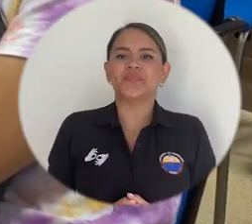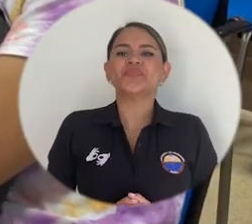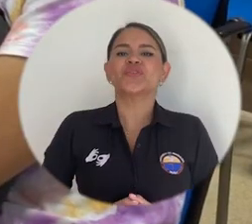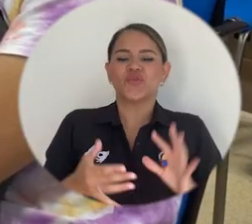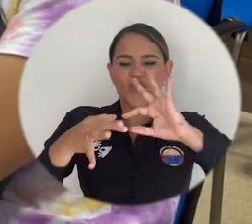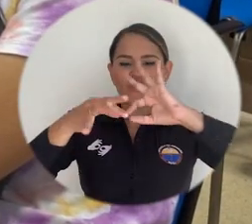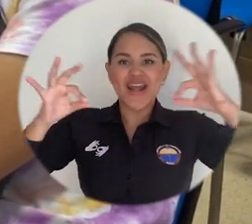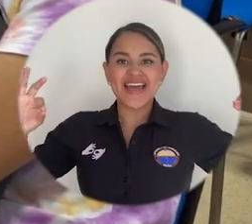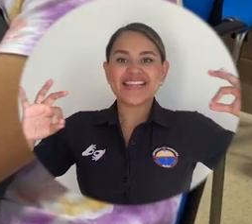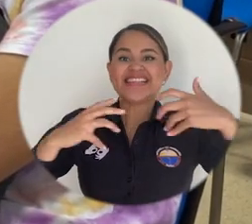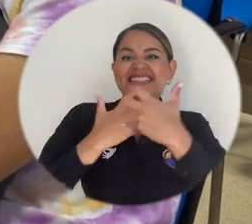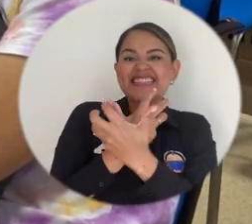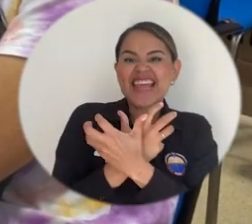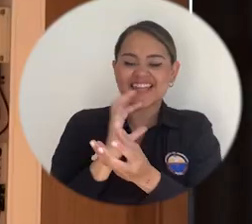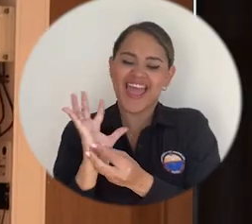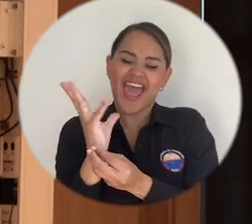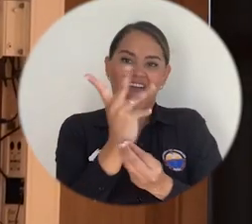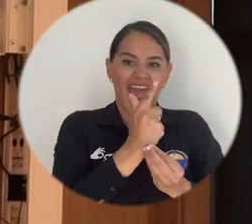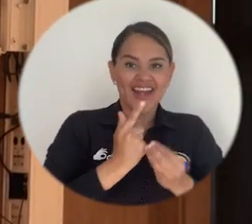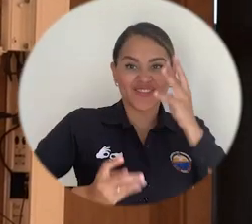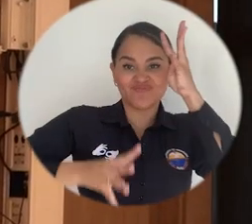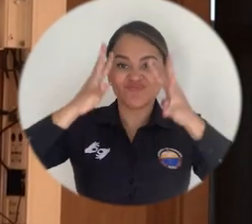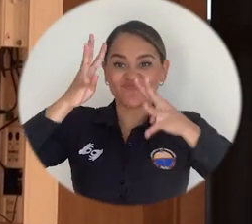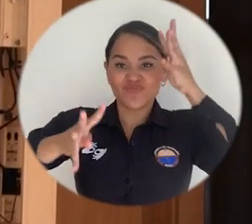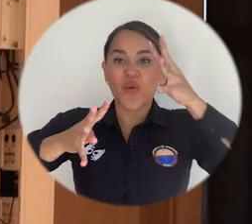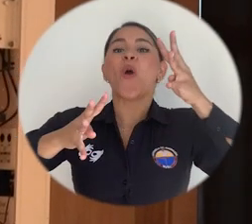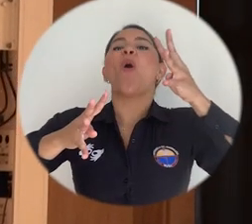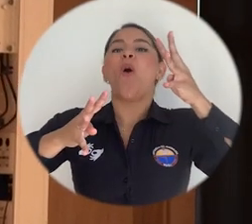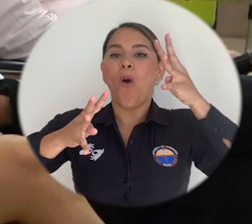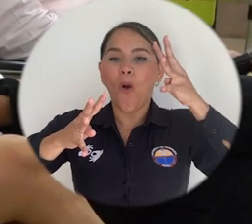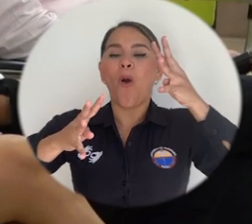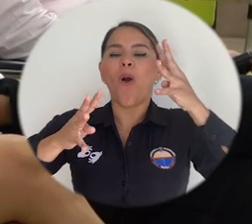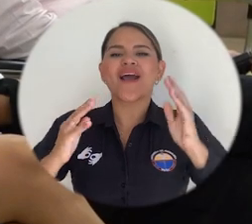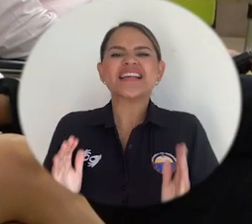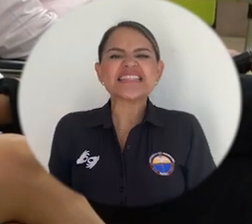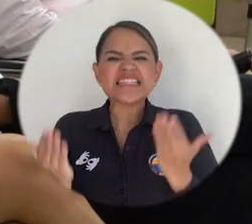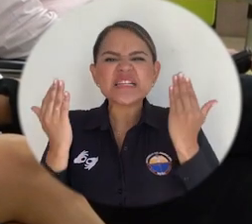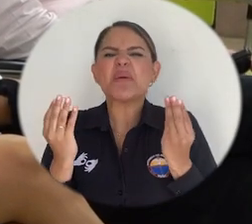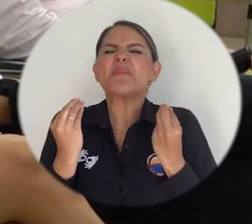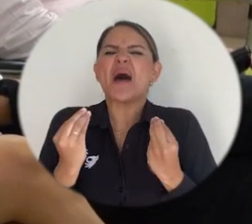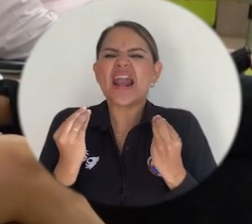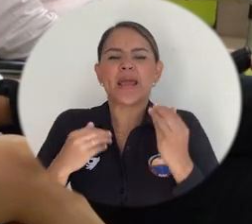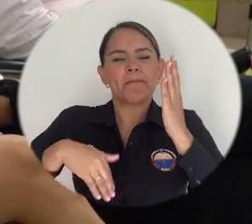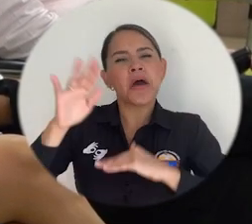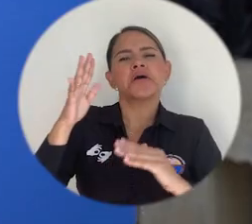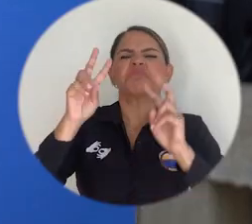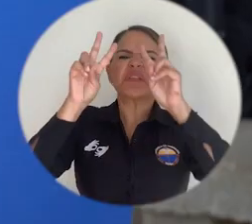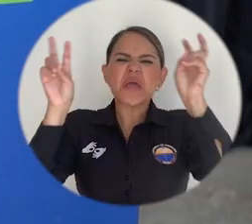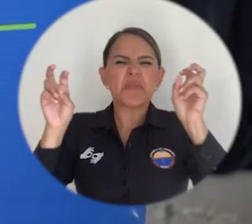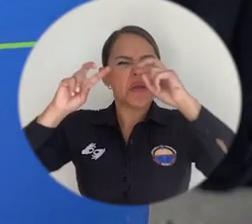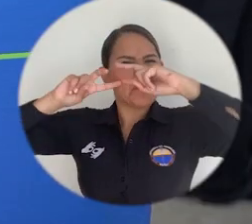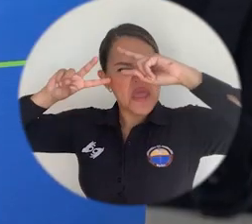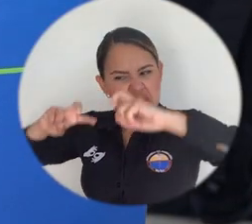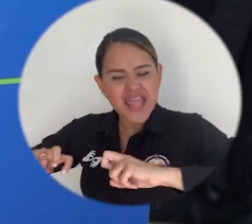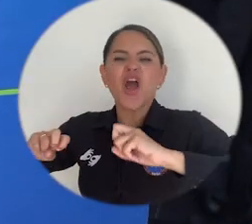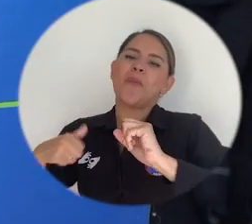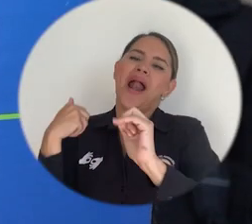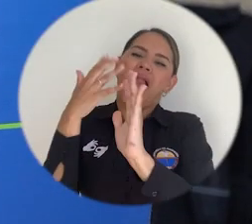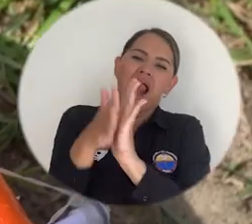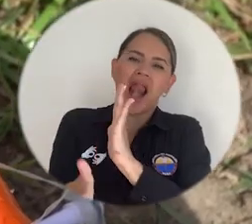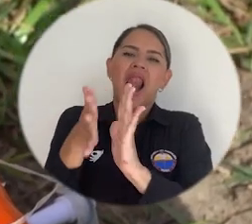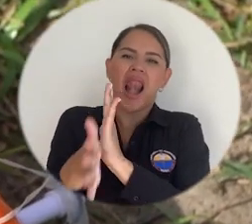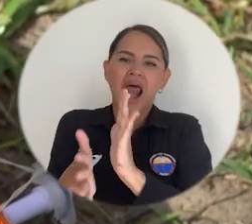Con el eslogan La Ciencia y el Arte de Innovar, fue una oportunidad para divulgar resultados de investigación y exhibir